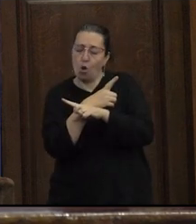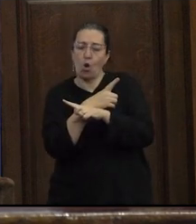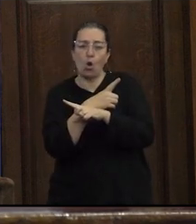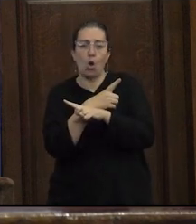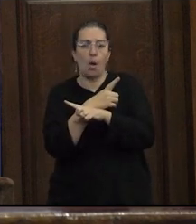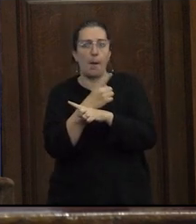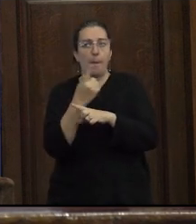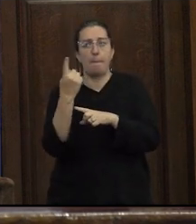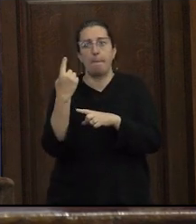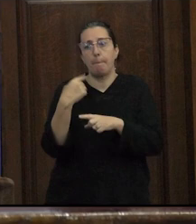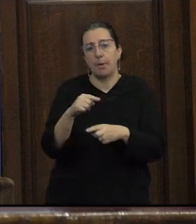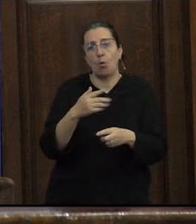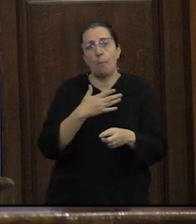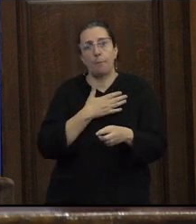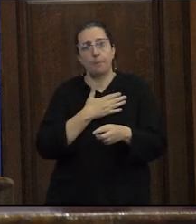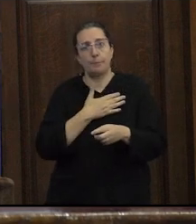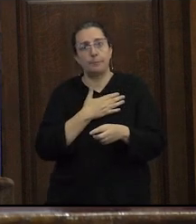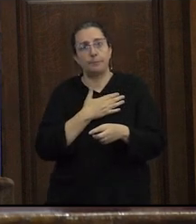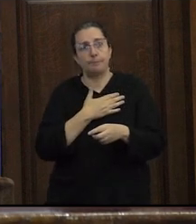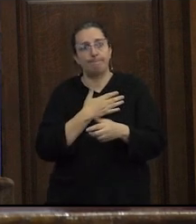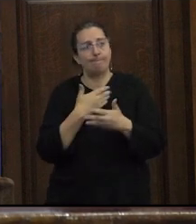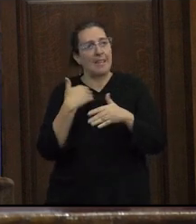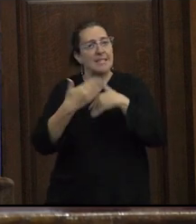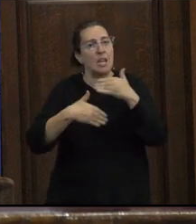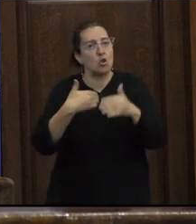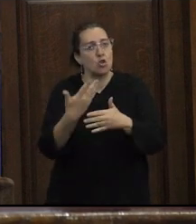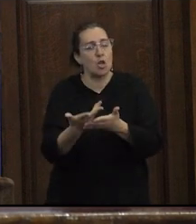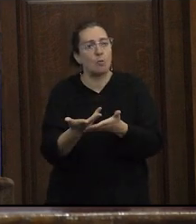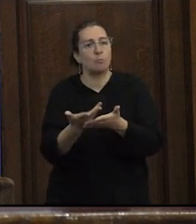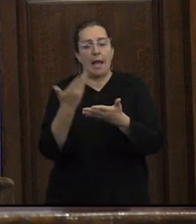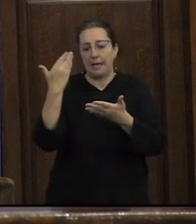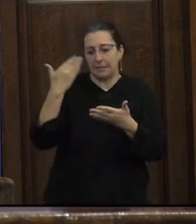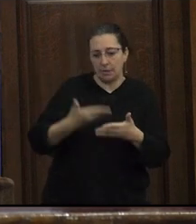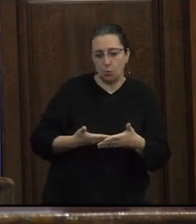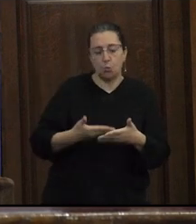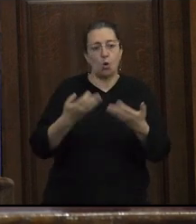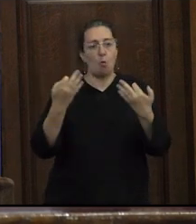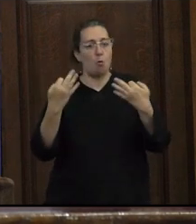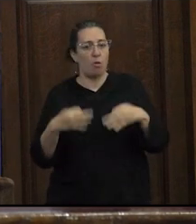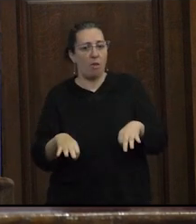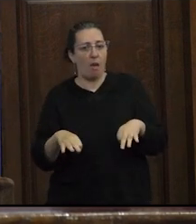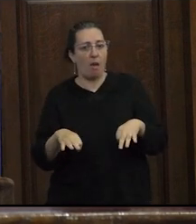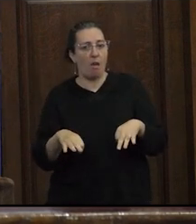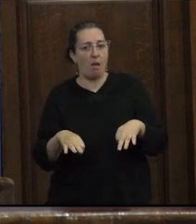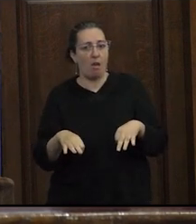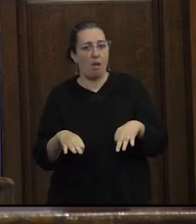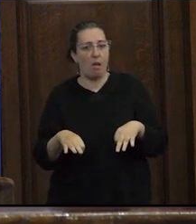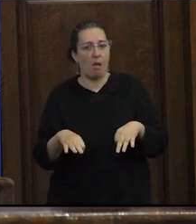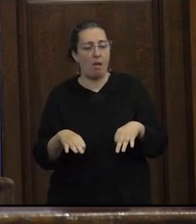de transitar pero me ha hecho este desarrollar una actitud de comodidad